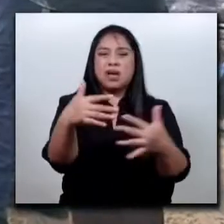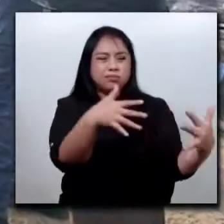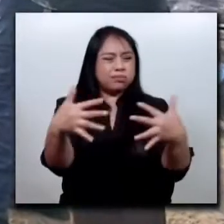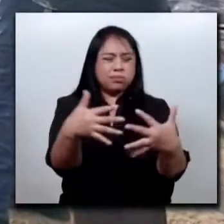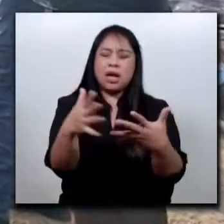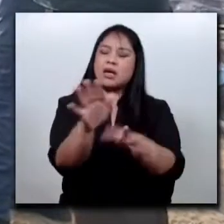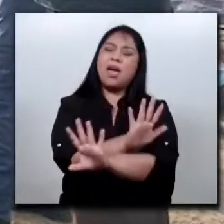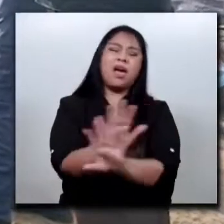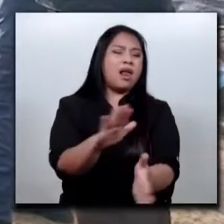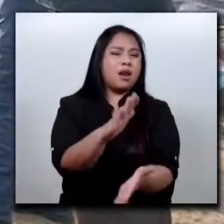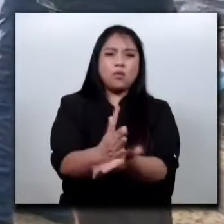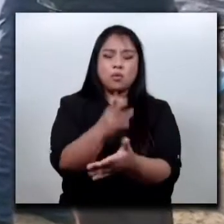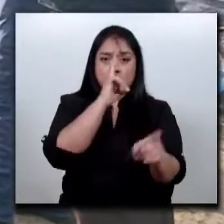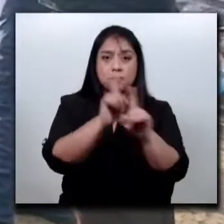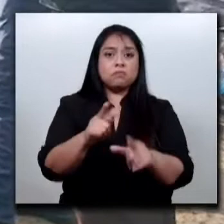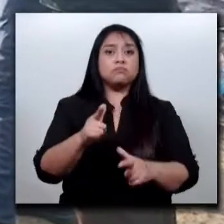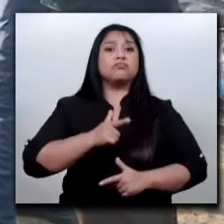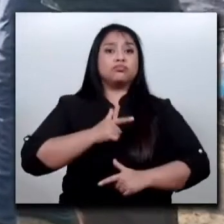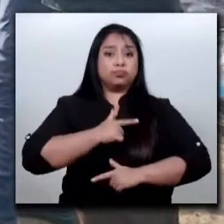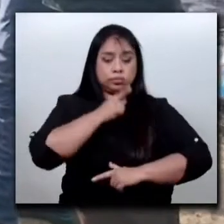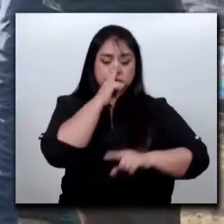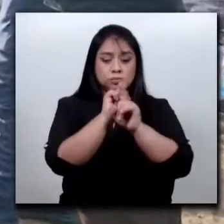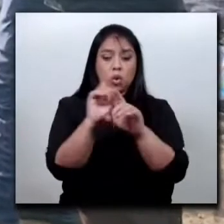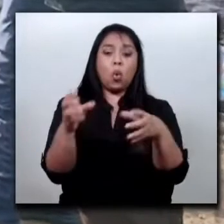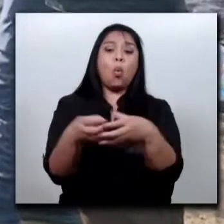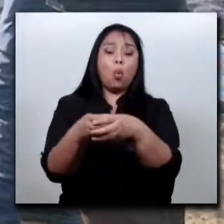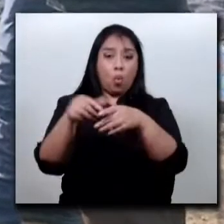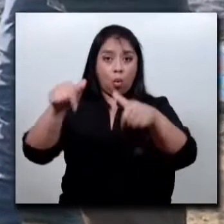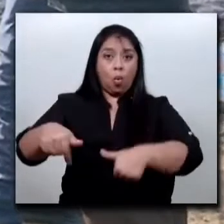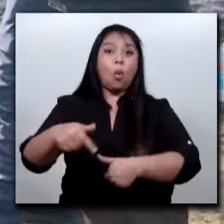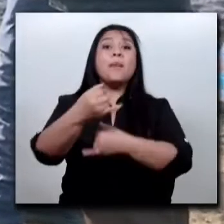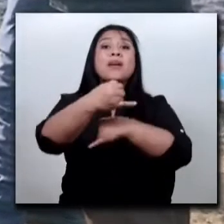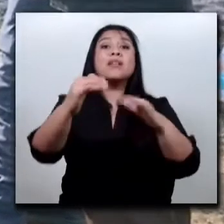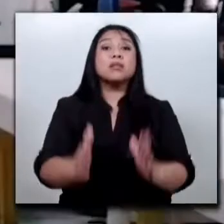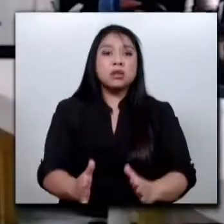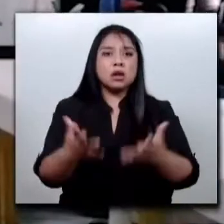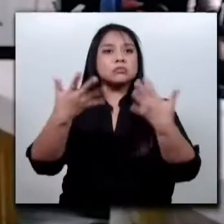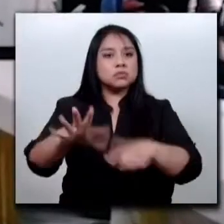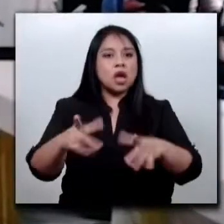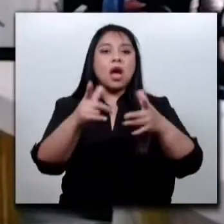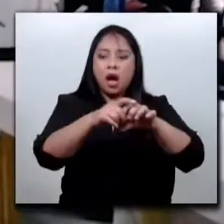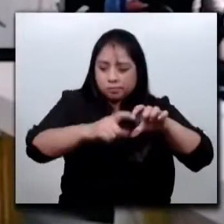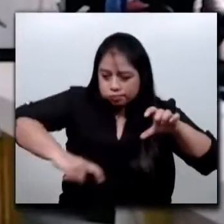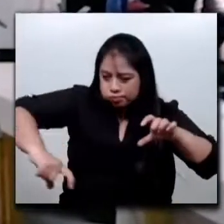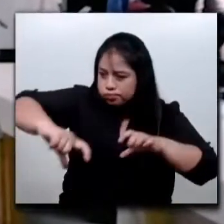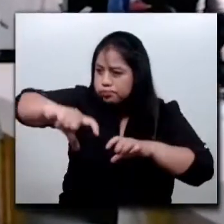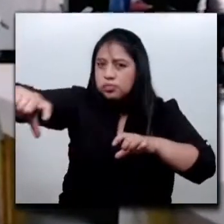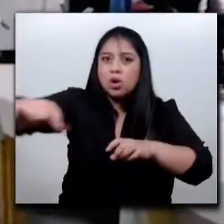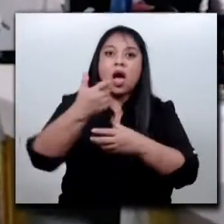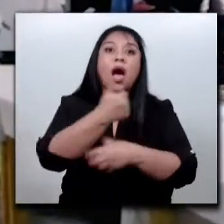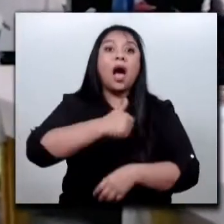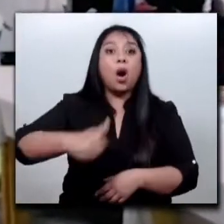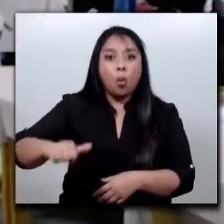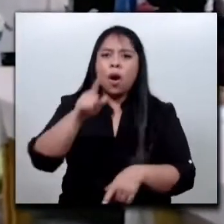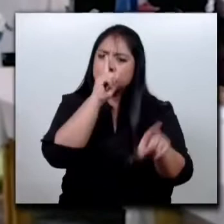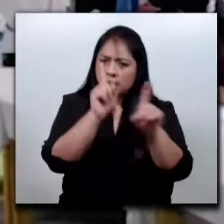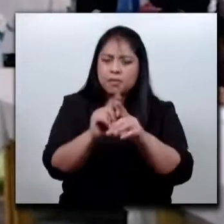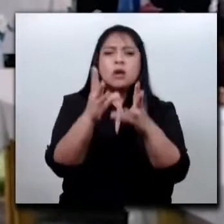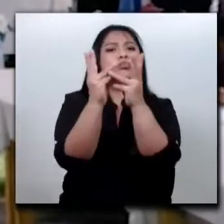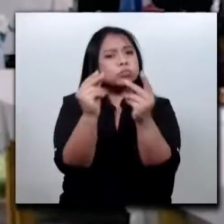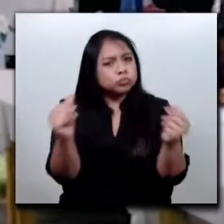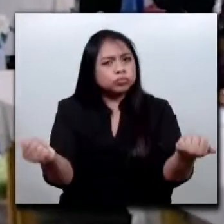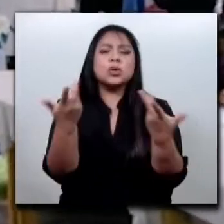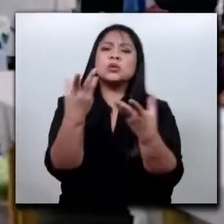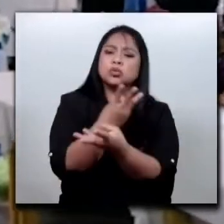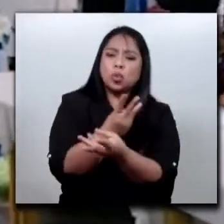Ejército de Guatemala, a través del Cuerpo de Ingenieros, restauró el servicio de conducción del agua y se seguirá resolviendo dicho conflicto, buscando